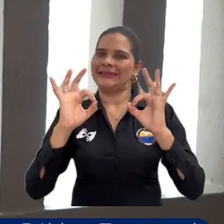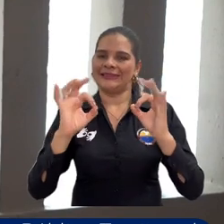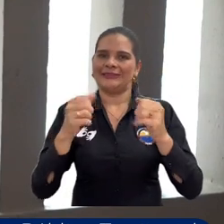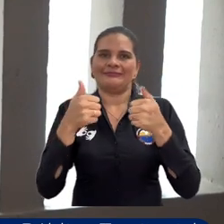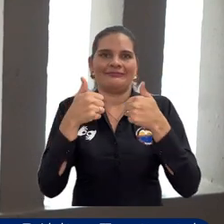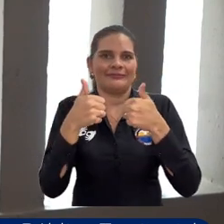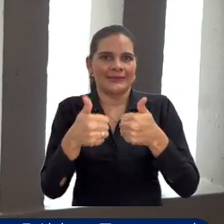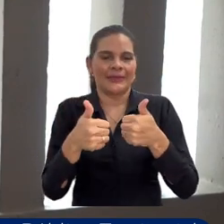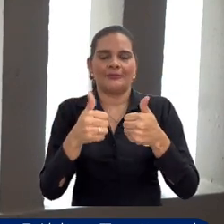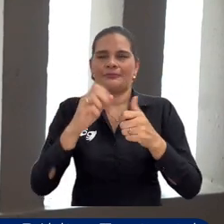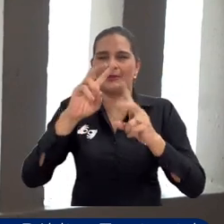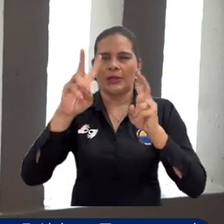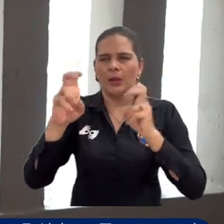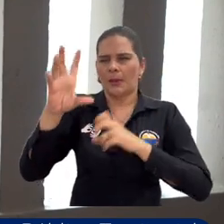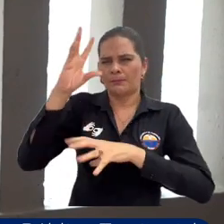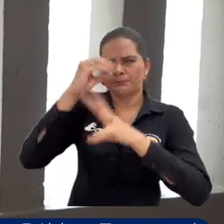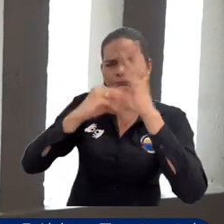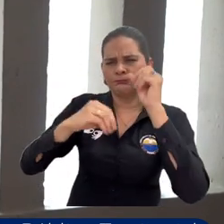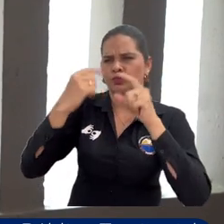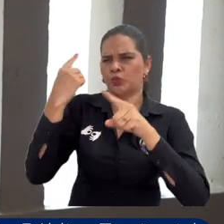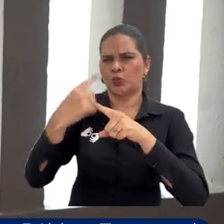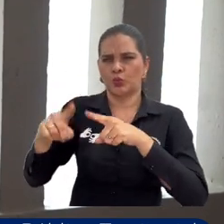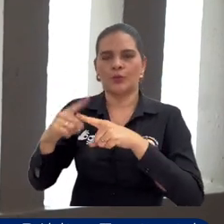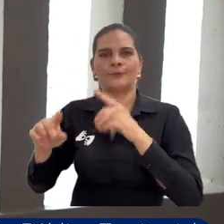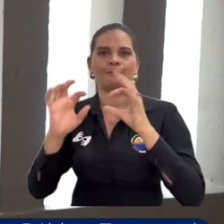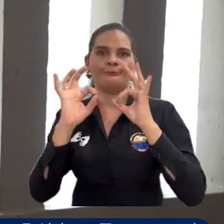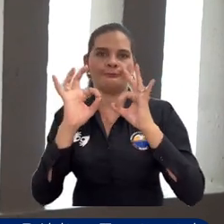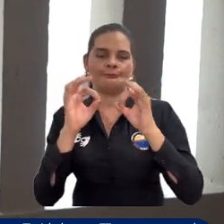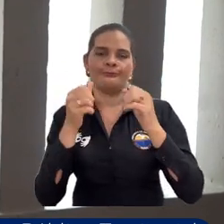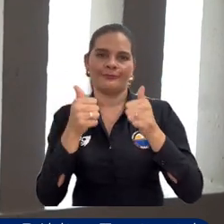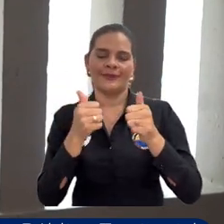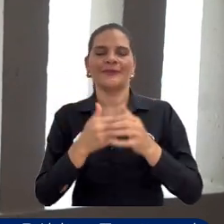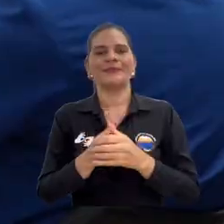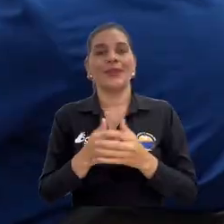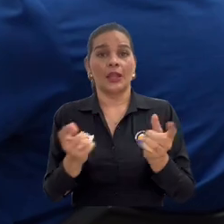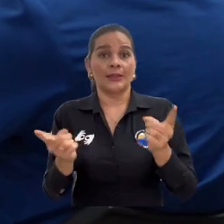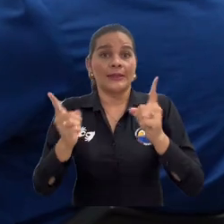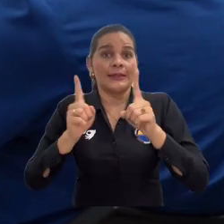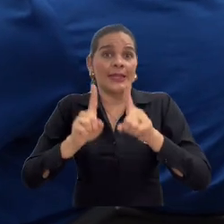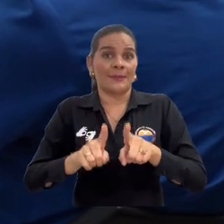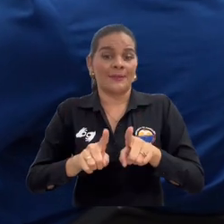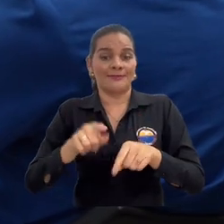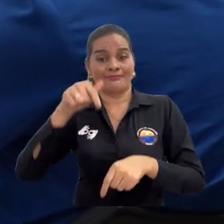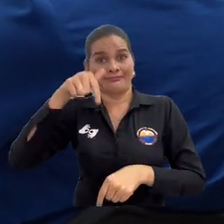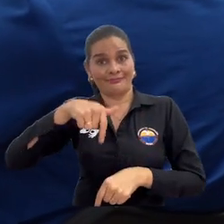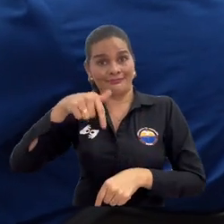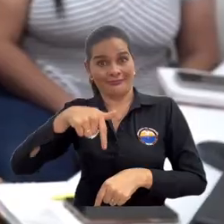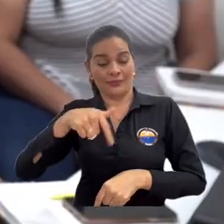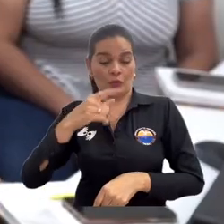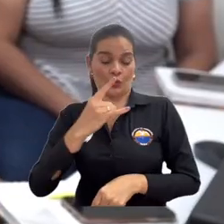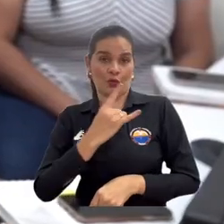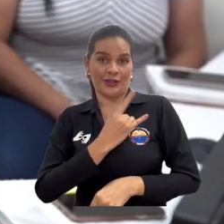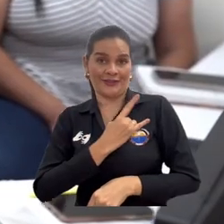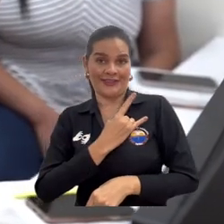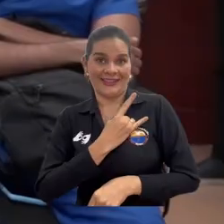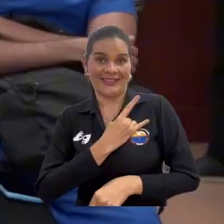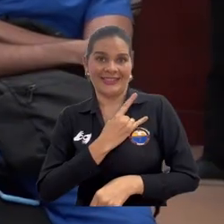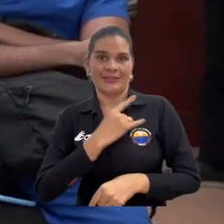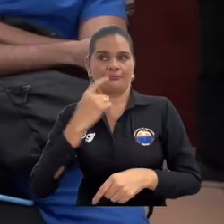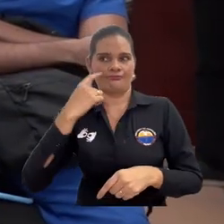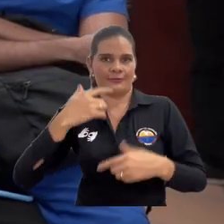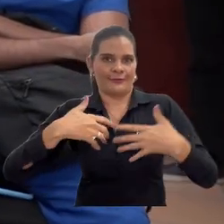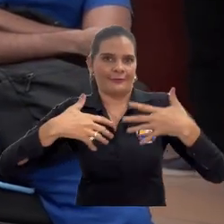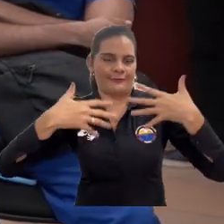bien académicamente y también es la